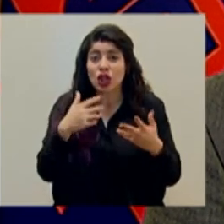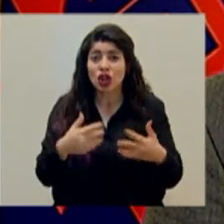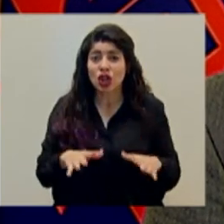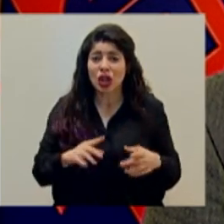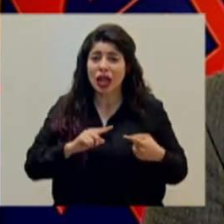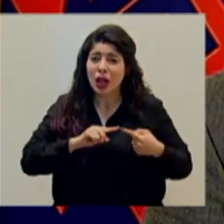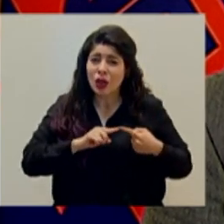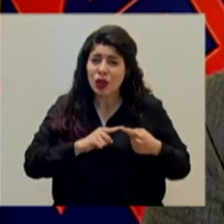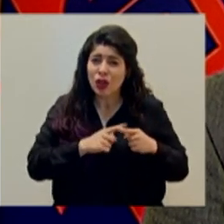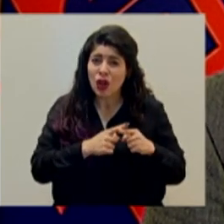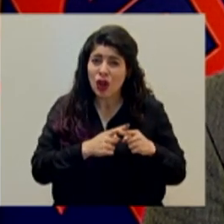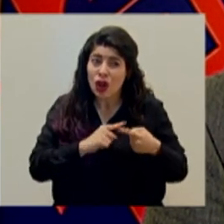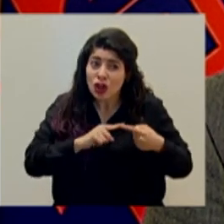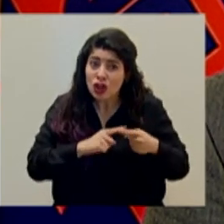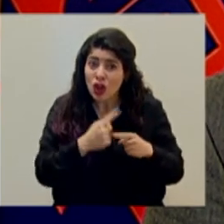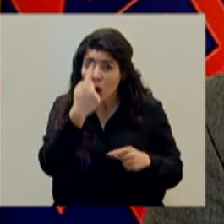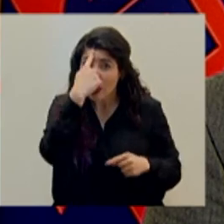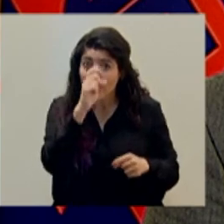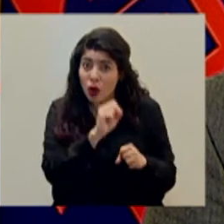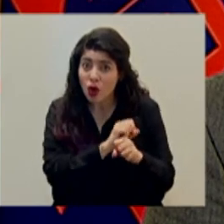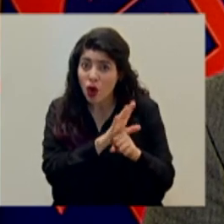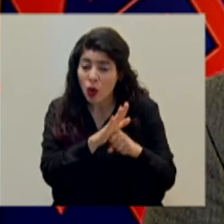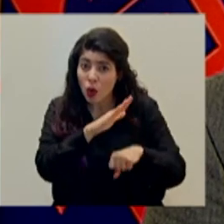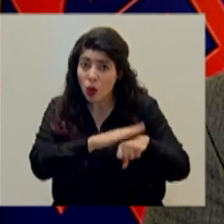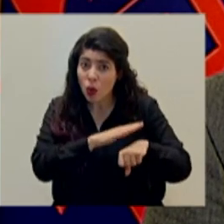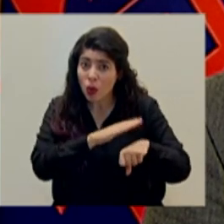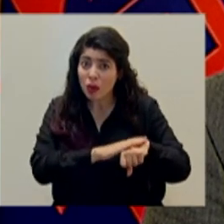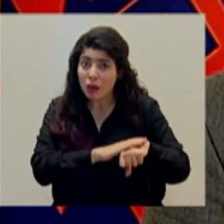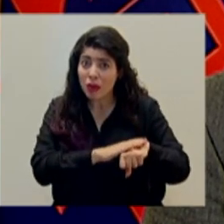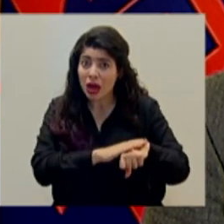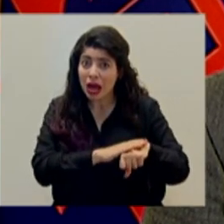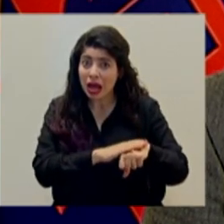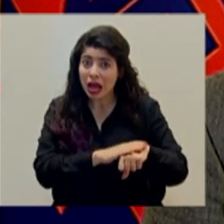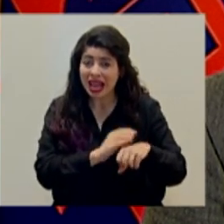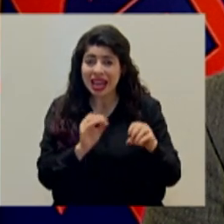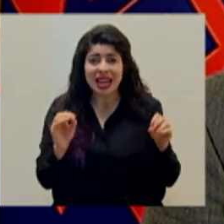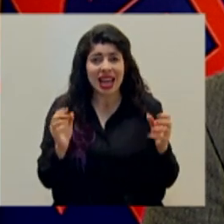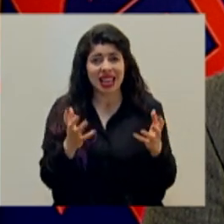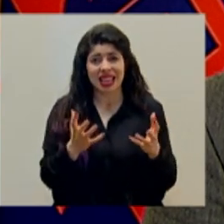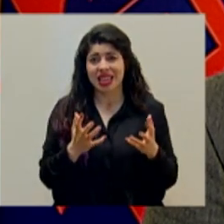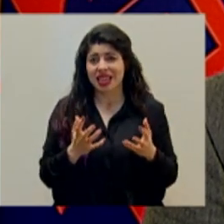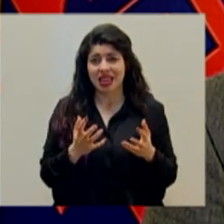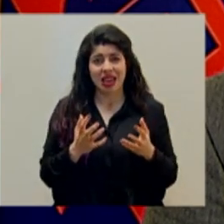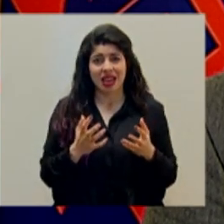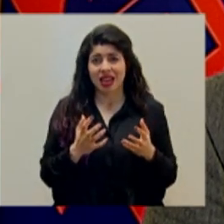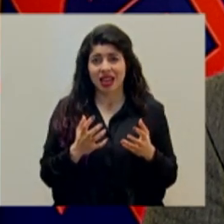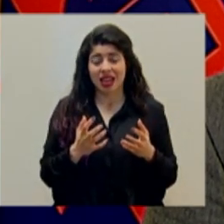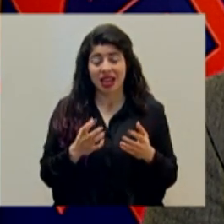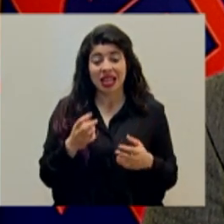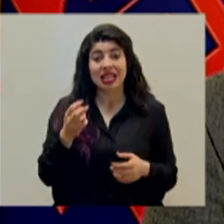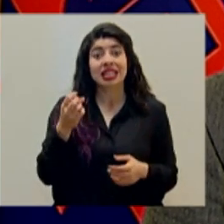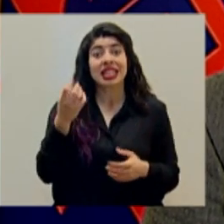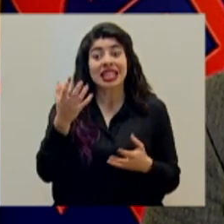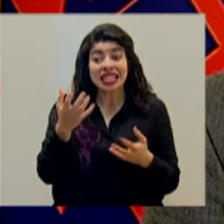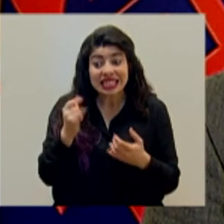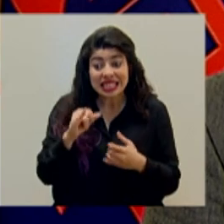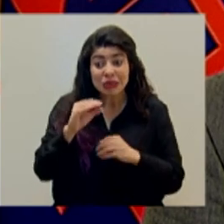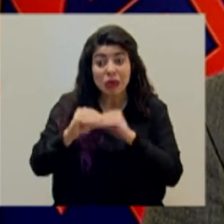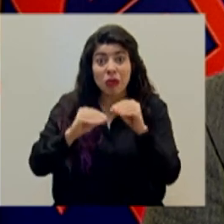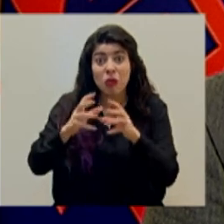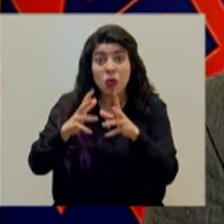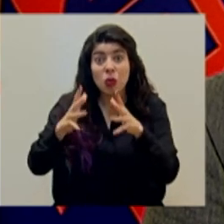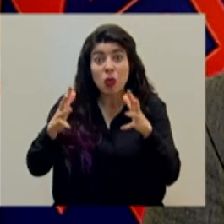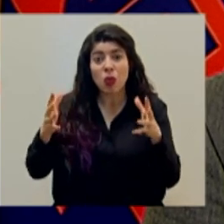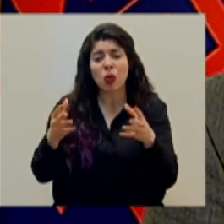inducido por COVID-19 en relación a tener mayor tasa de contagio